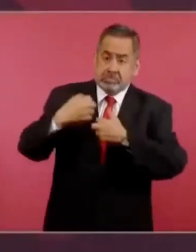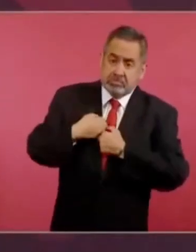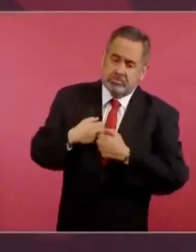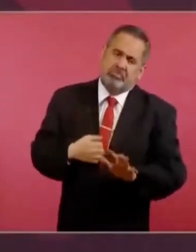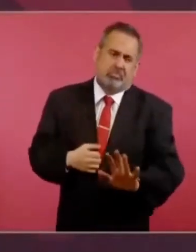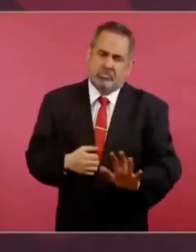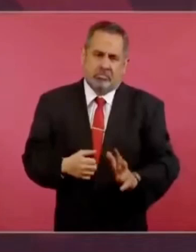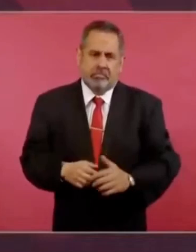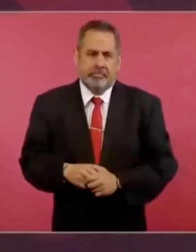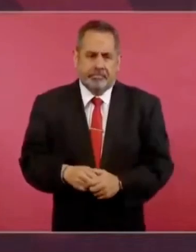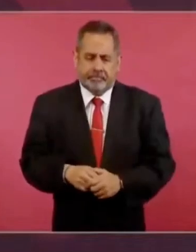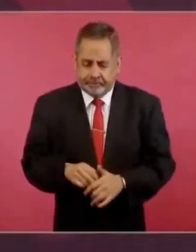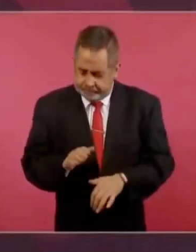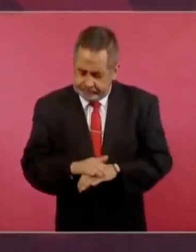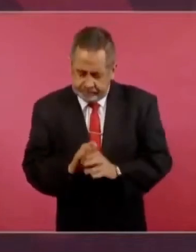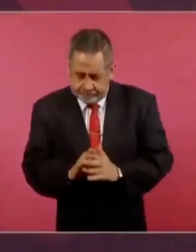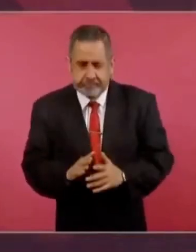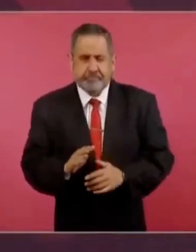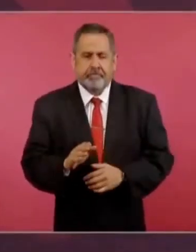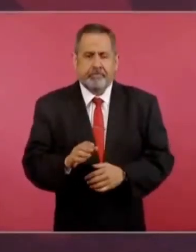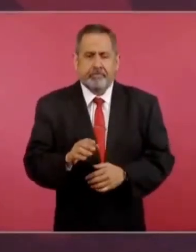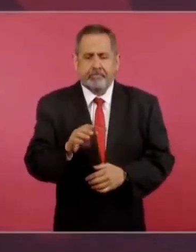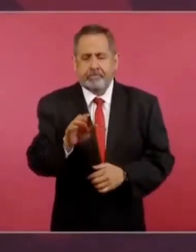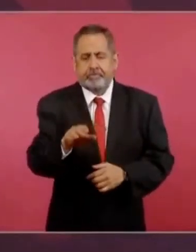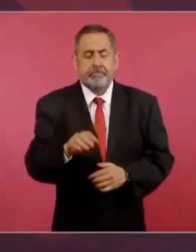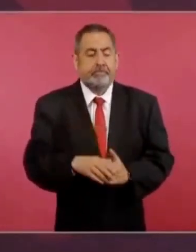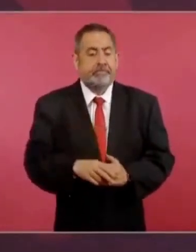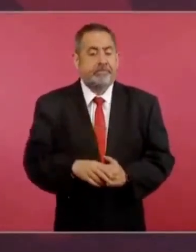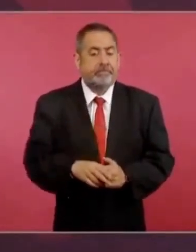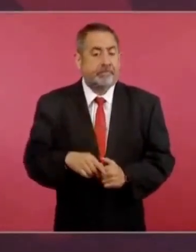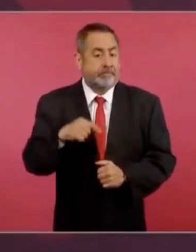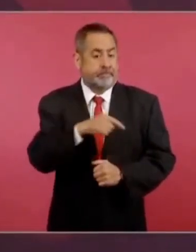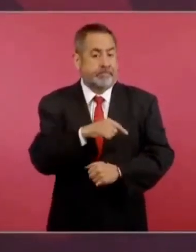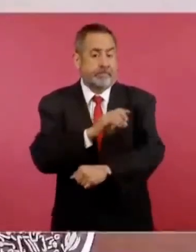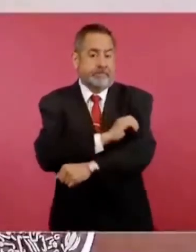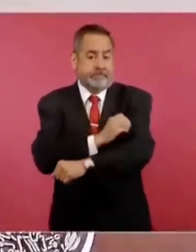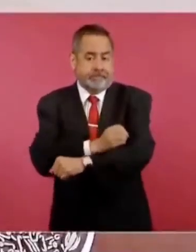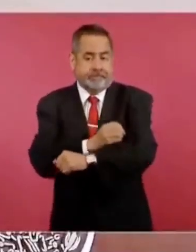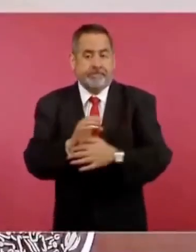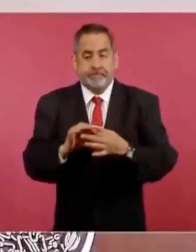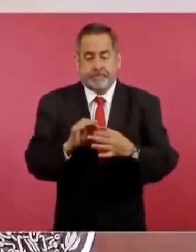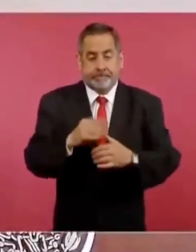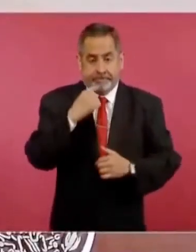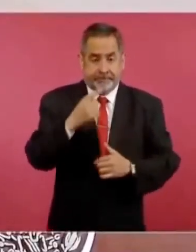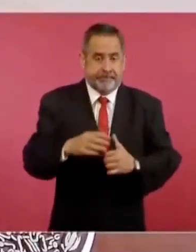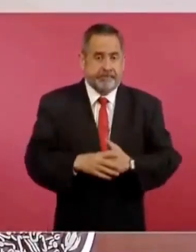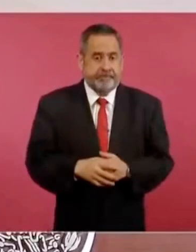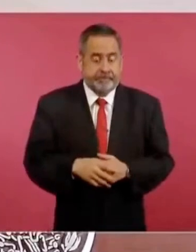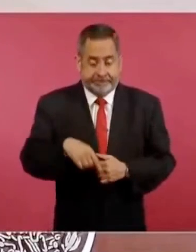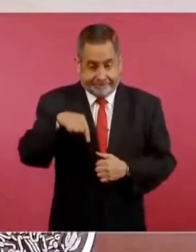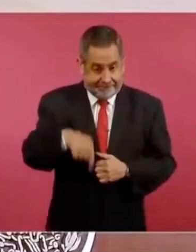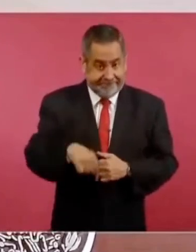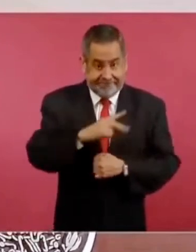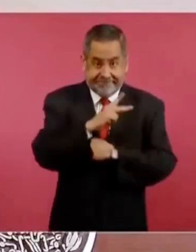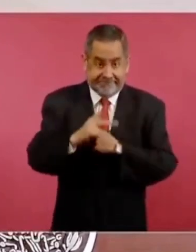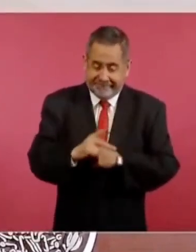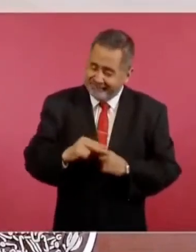Mire, don Jesús expresa por fin Obregón, a este país lo que le urge